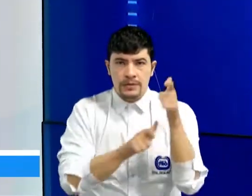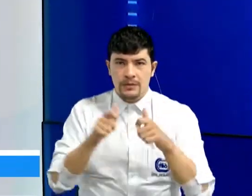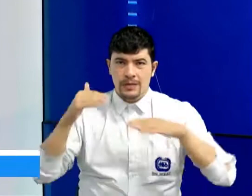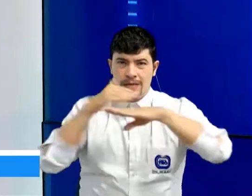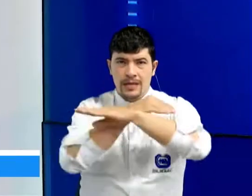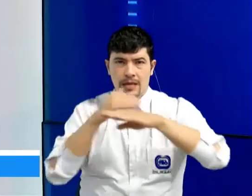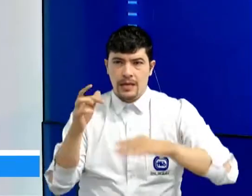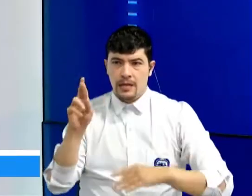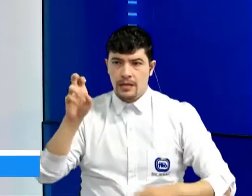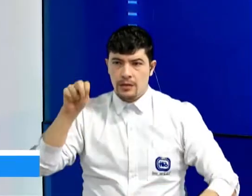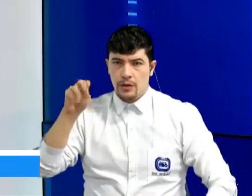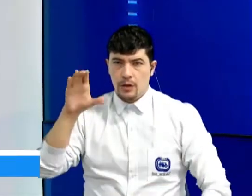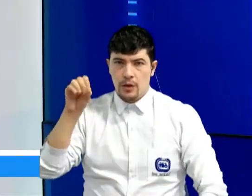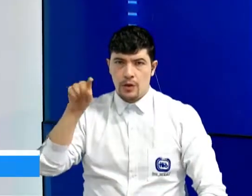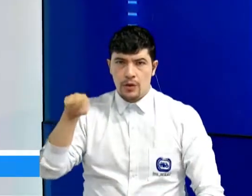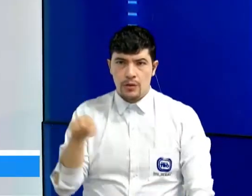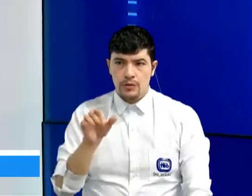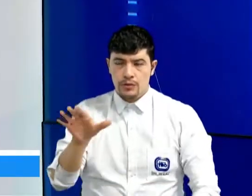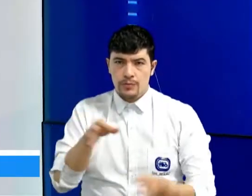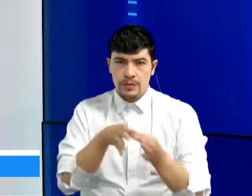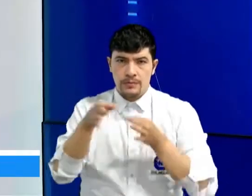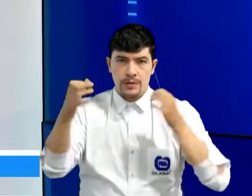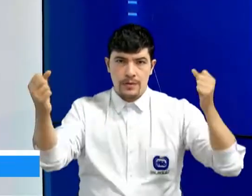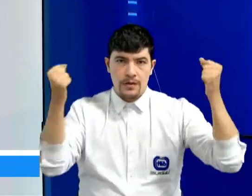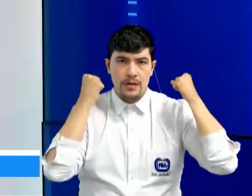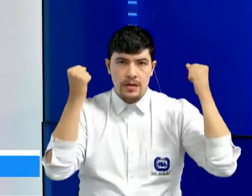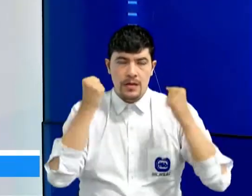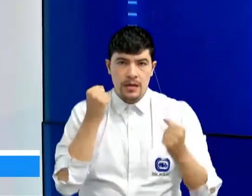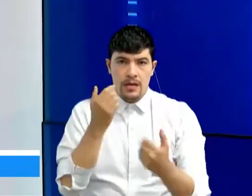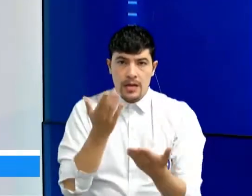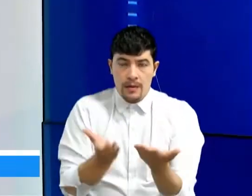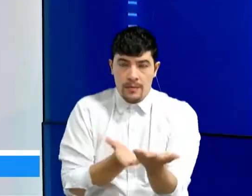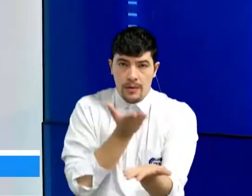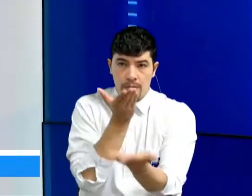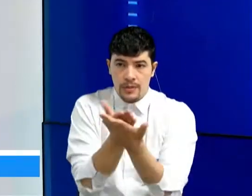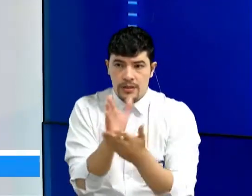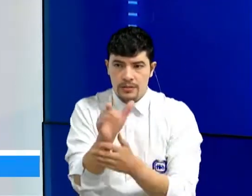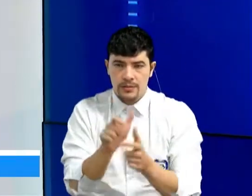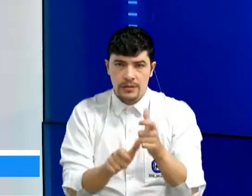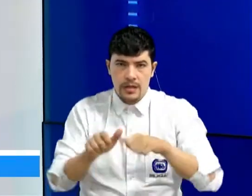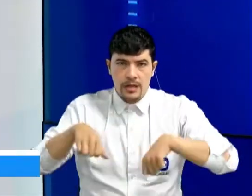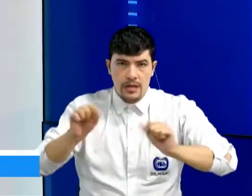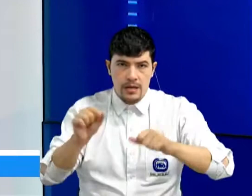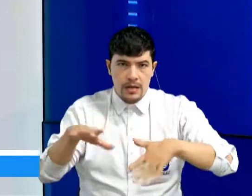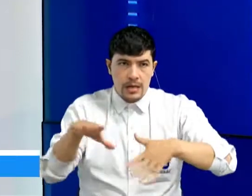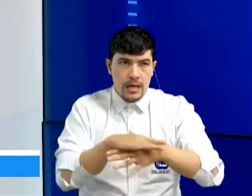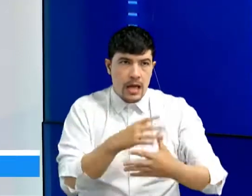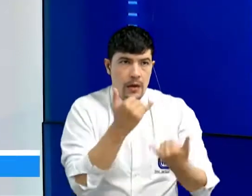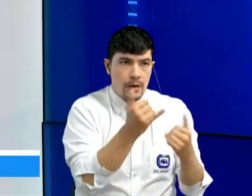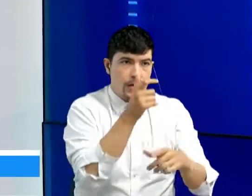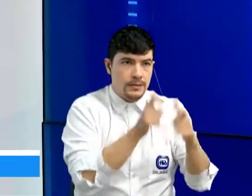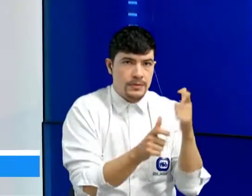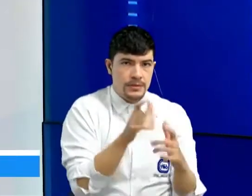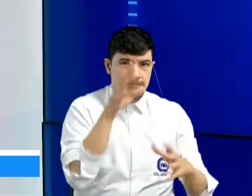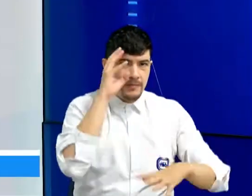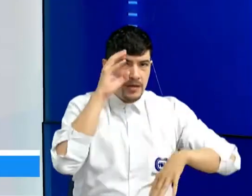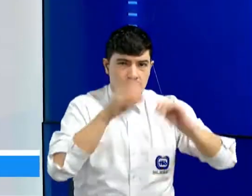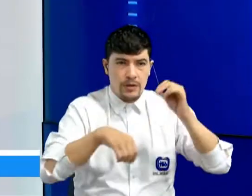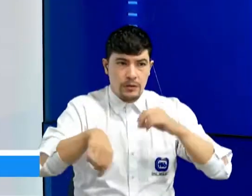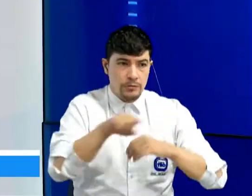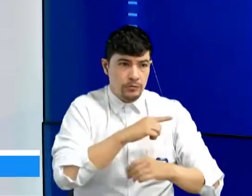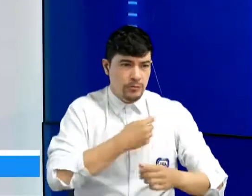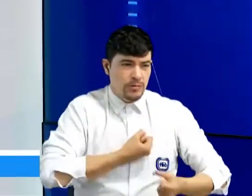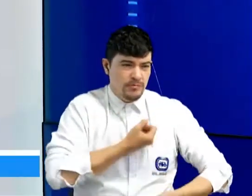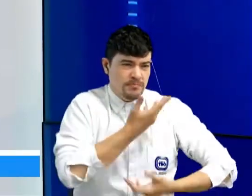Troncos Pie de Cuesta en la protesta que realizaron los mototaxistas porque no están de acuerdo con lo que expresa la comunidad